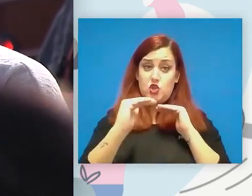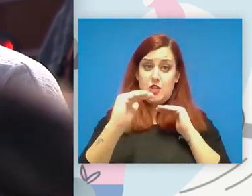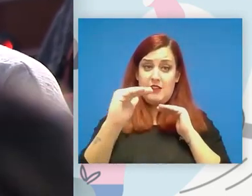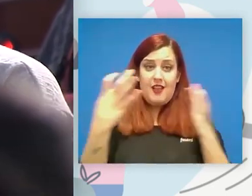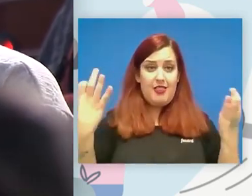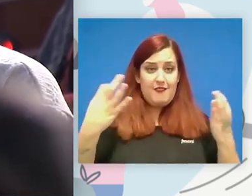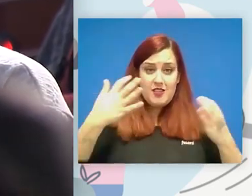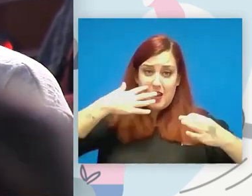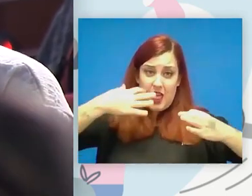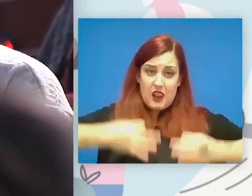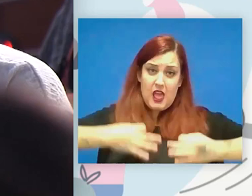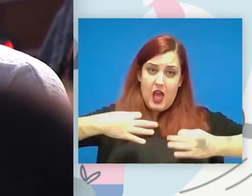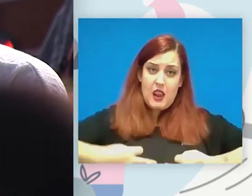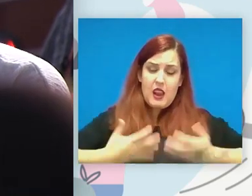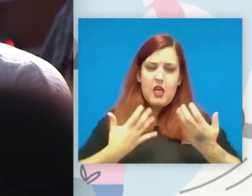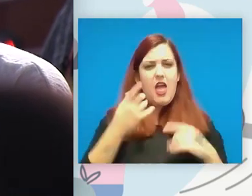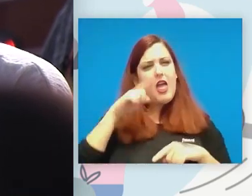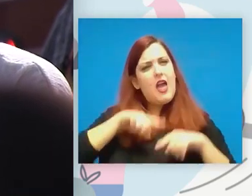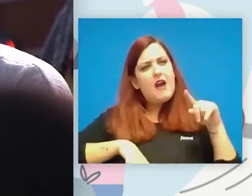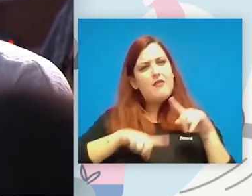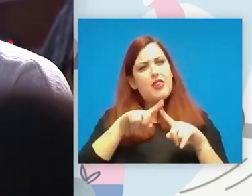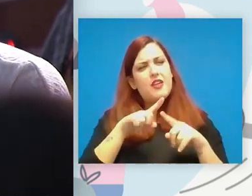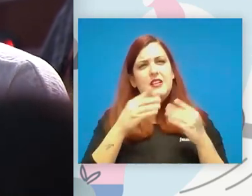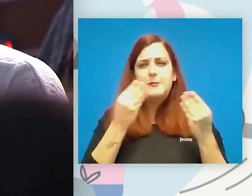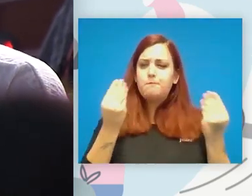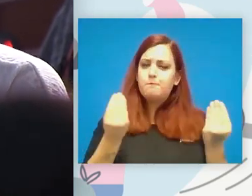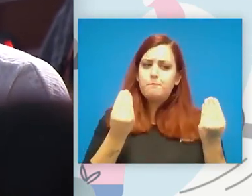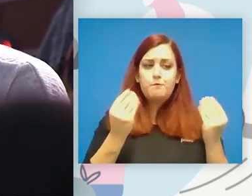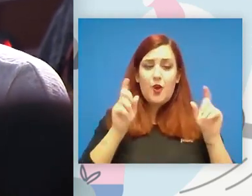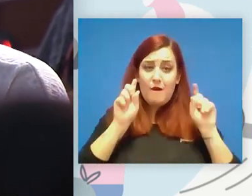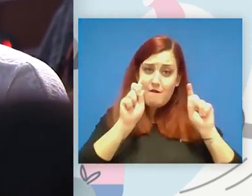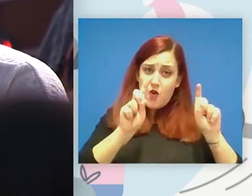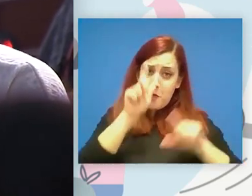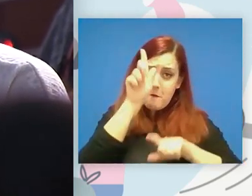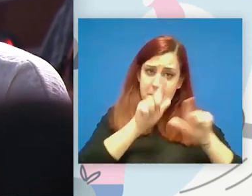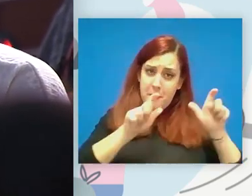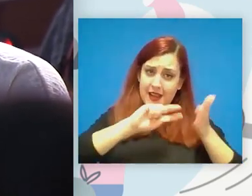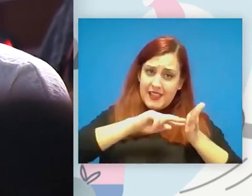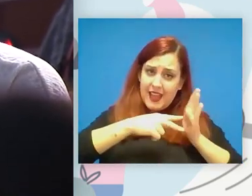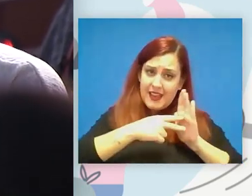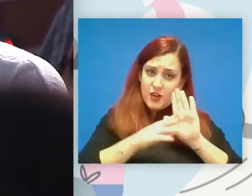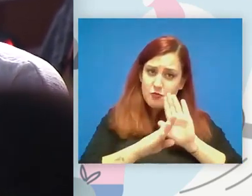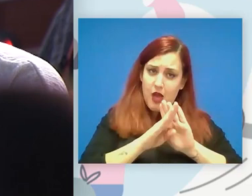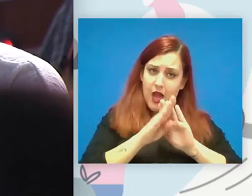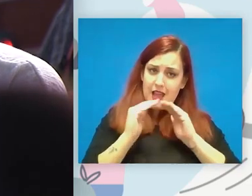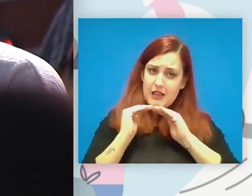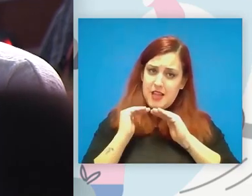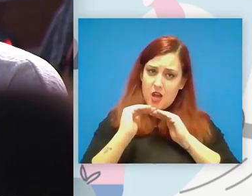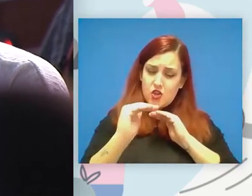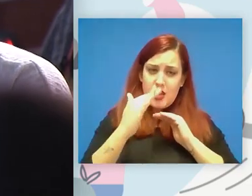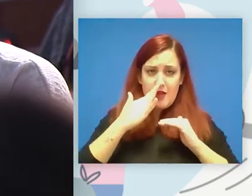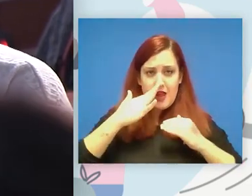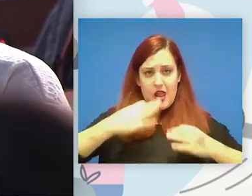real y a veces crear formar técnicos para que eso sea sostenible y sea realista